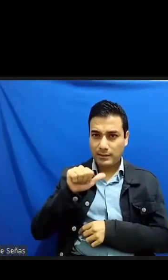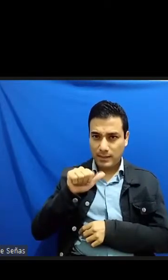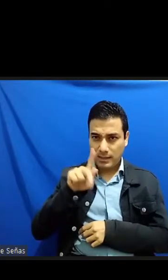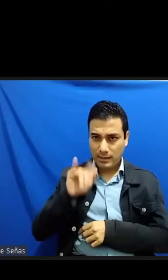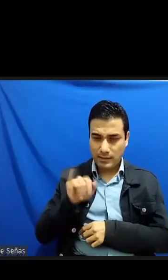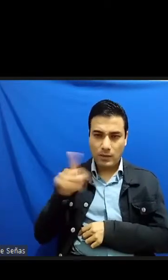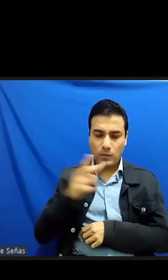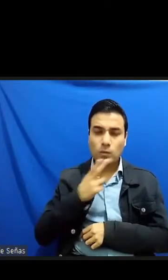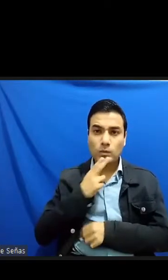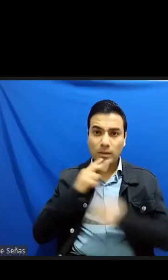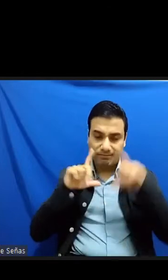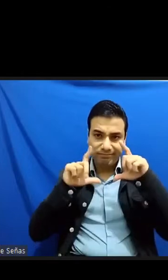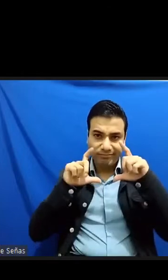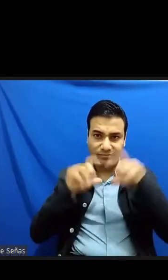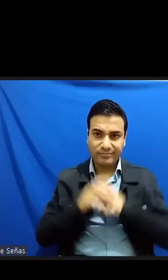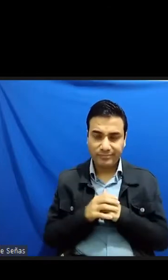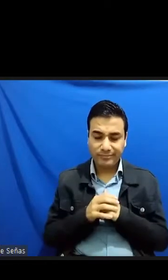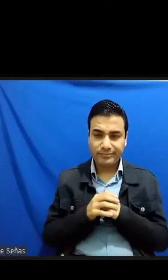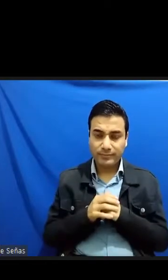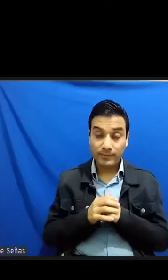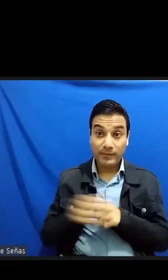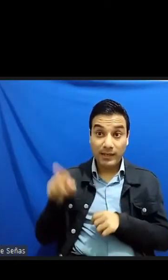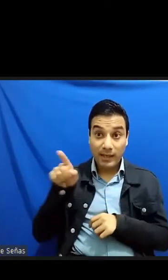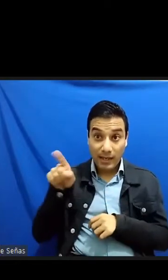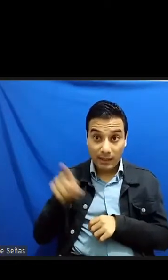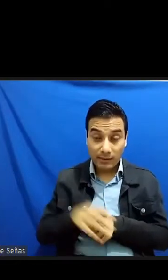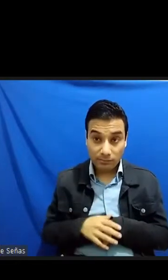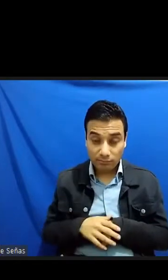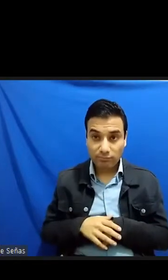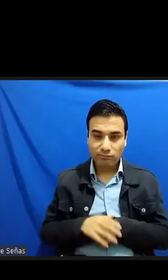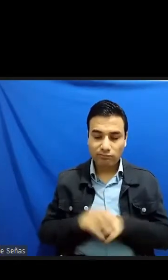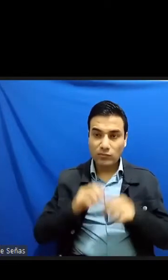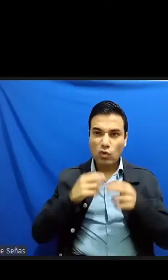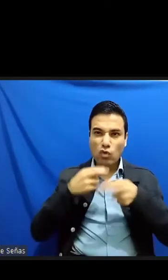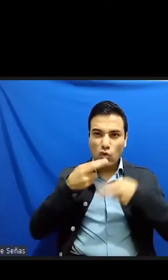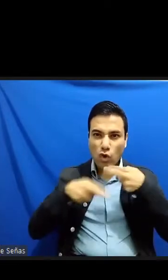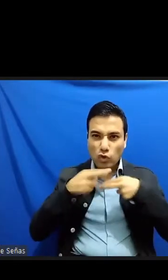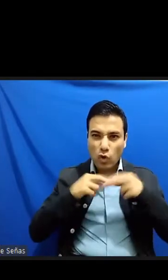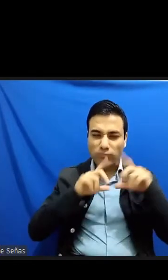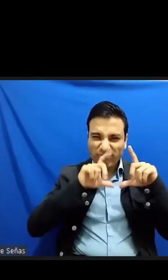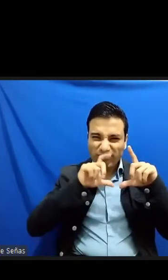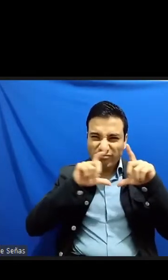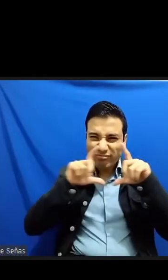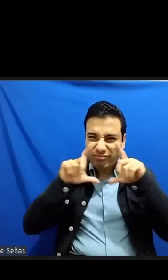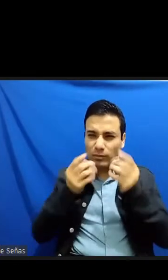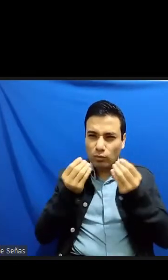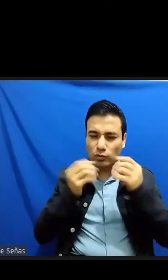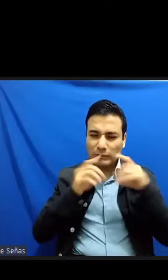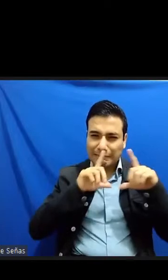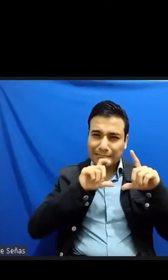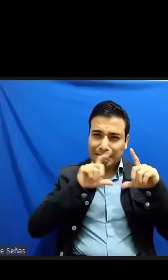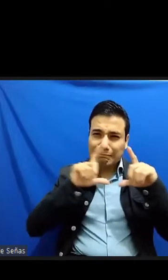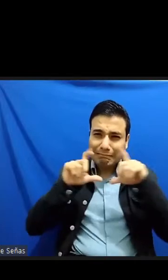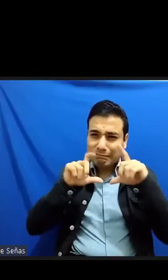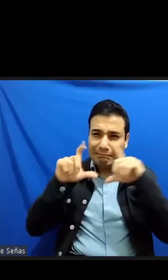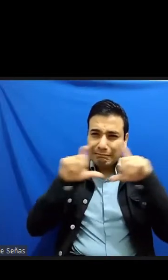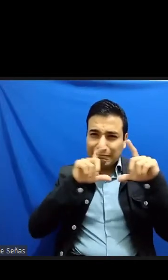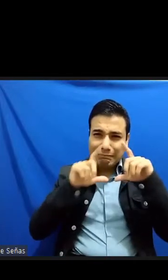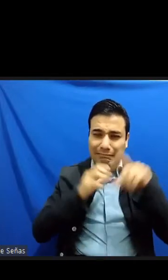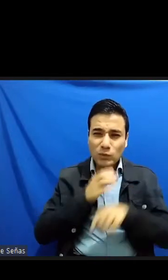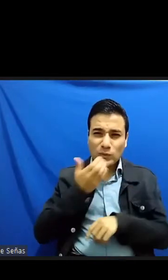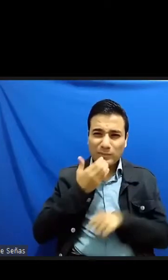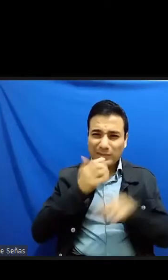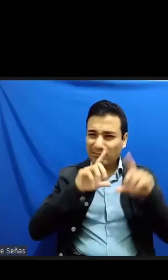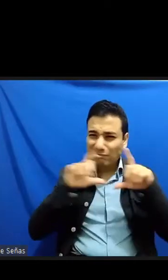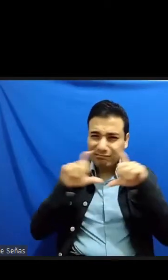gastando una considerable cantidad de rollos con el fin de fotografiar hasta en sus mínimos